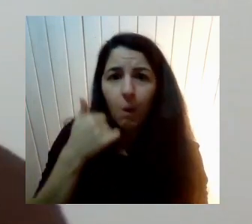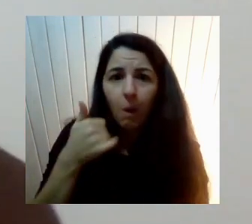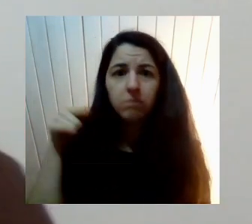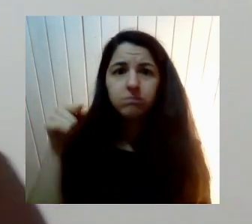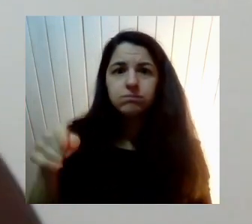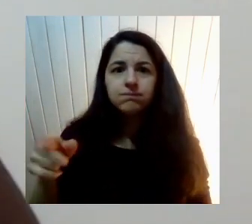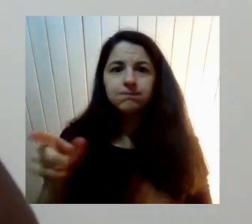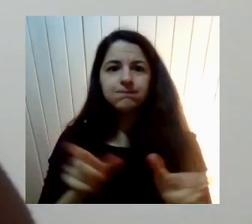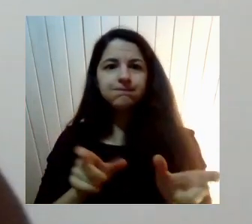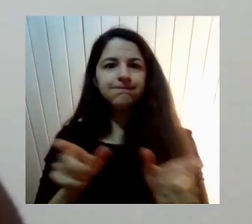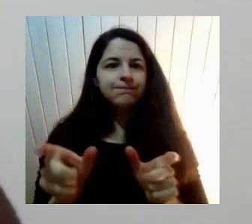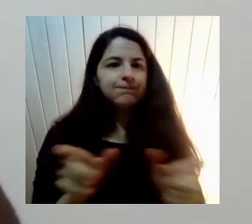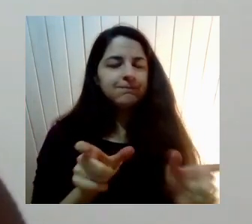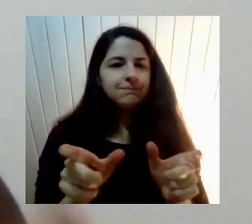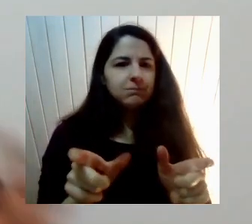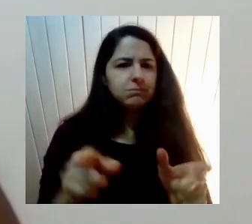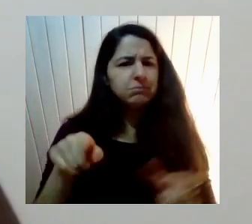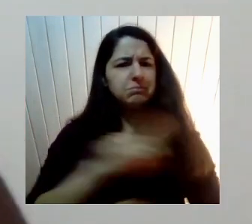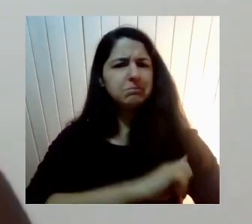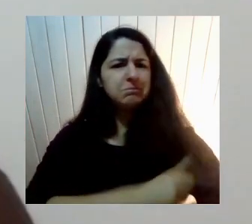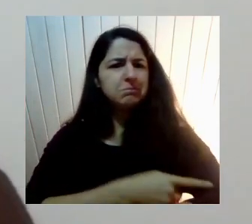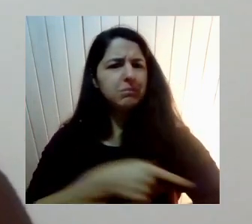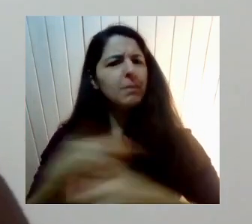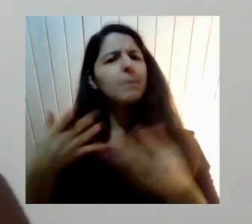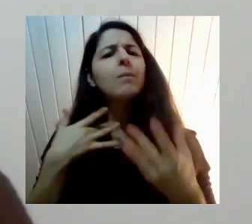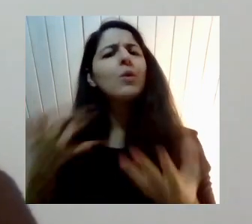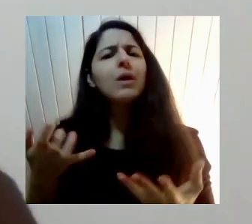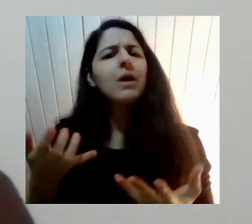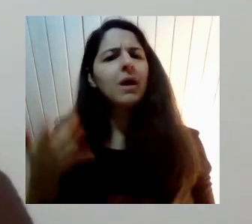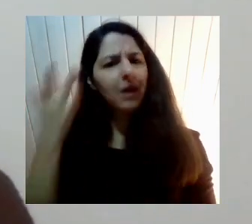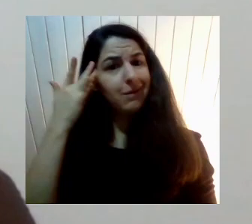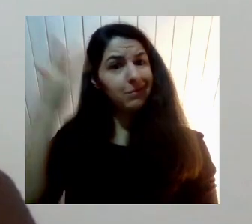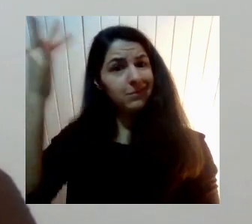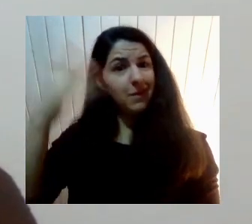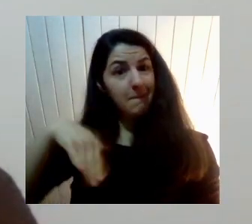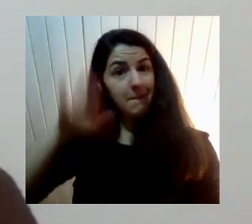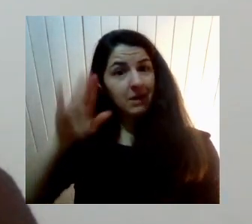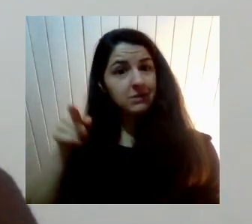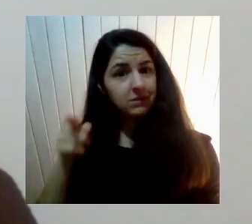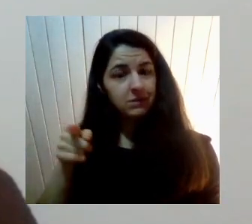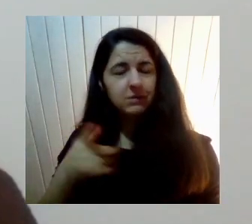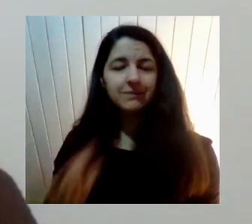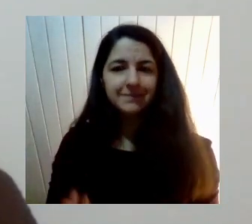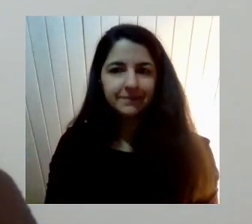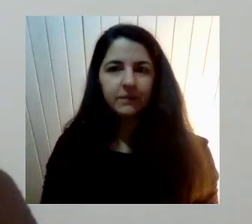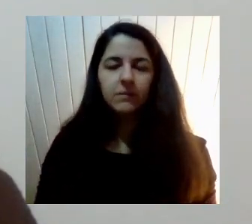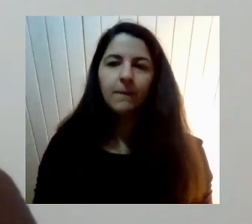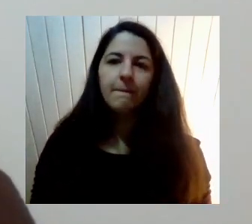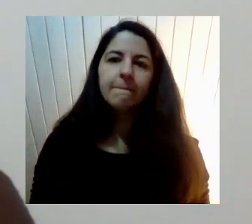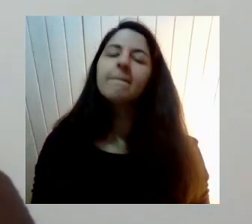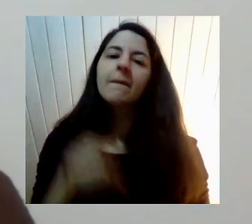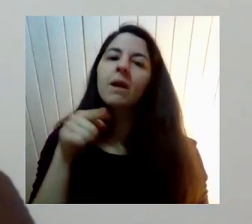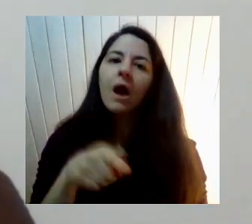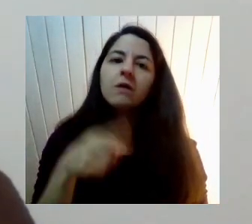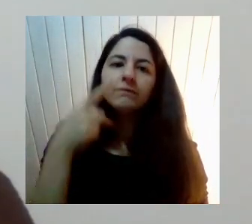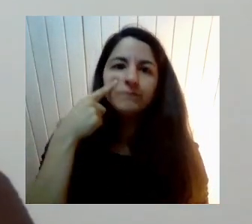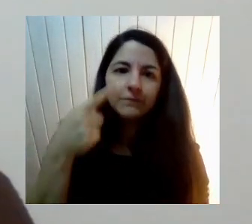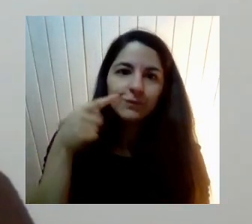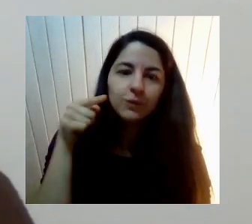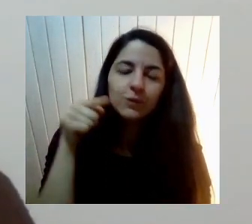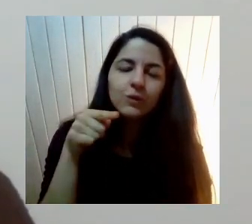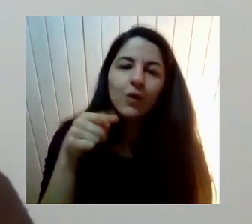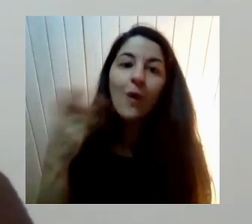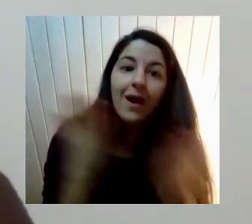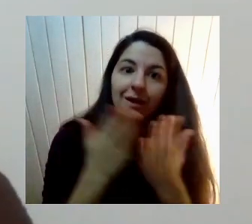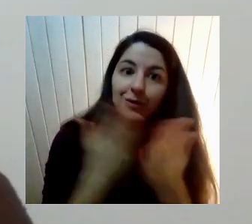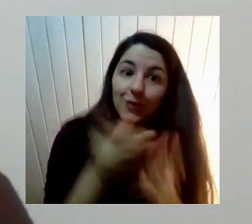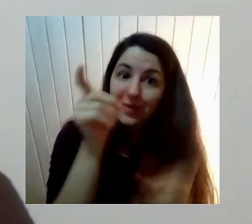capacitados Para eso Entonces tenemos eso Por un lado Como esa constatación Las estudiantes Como siempre Secundarias Universitaria